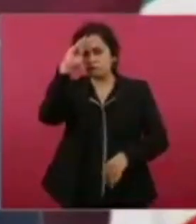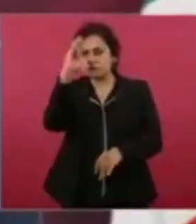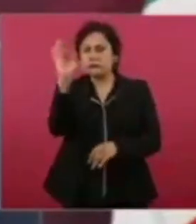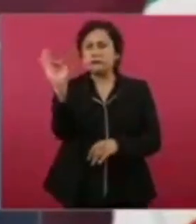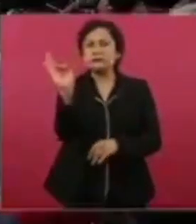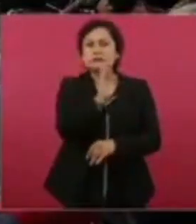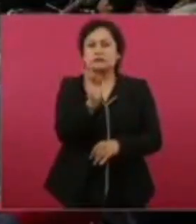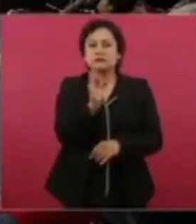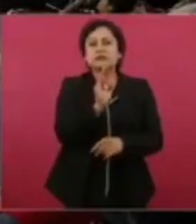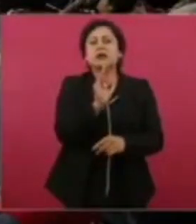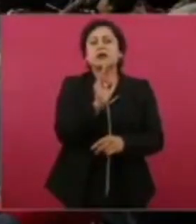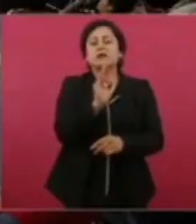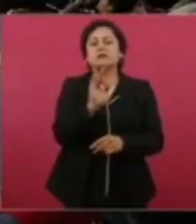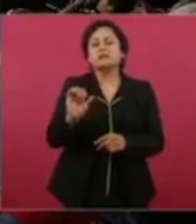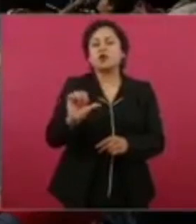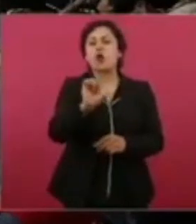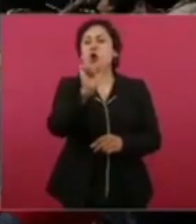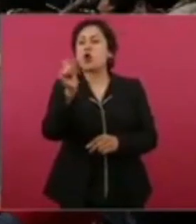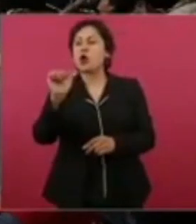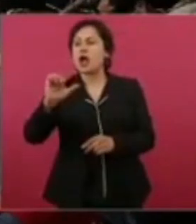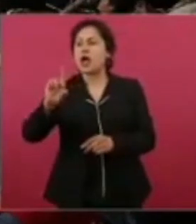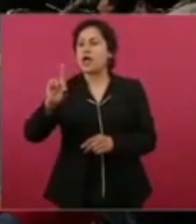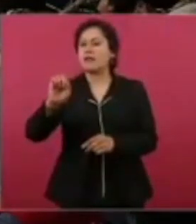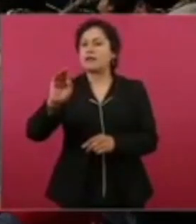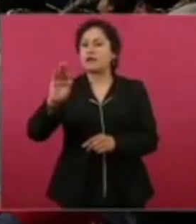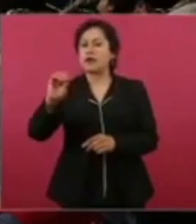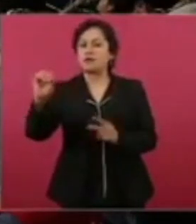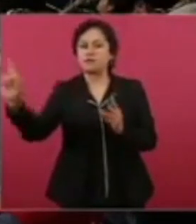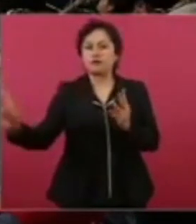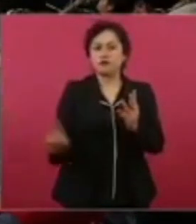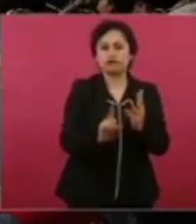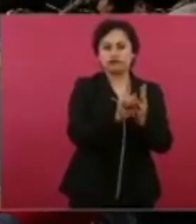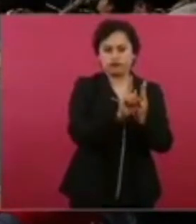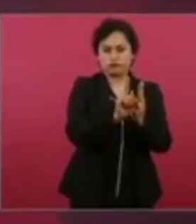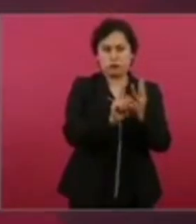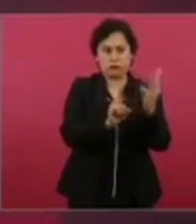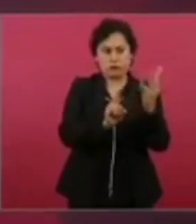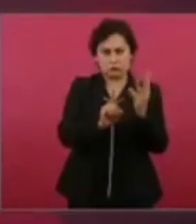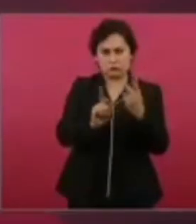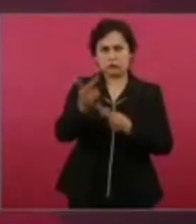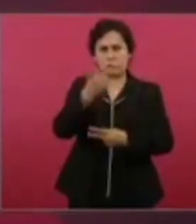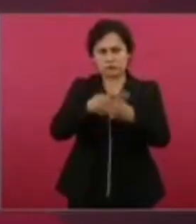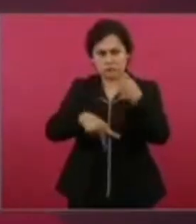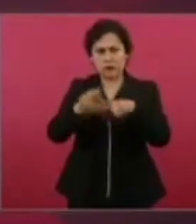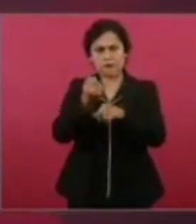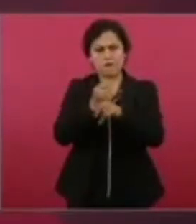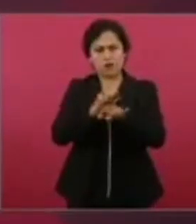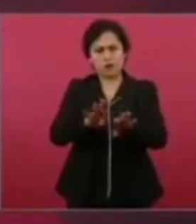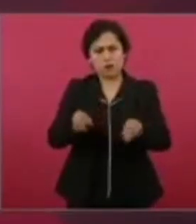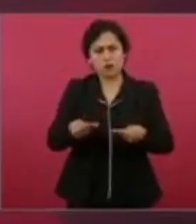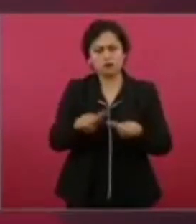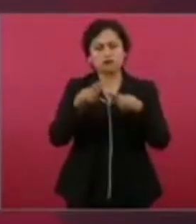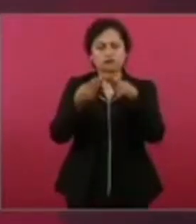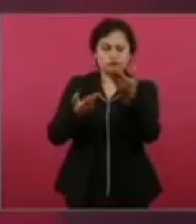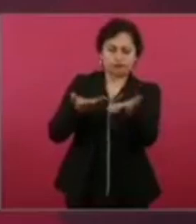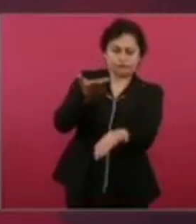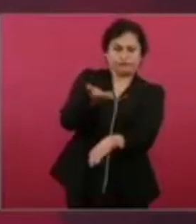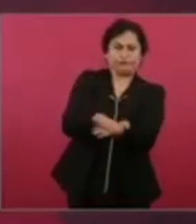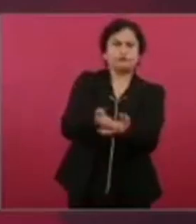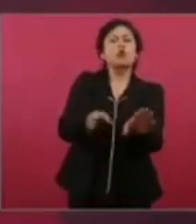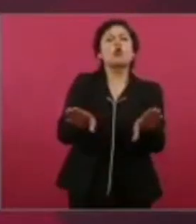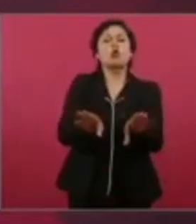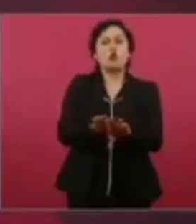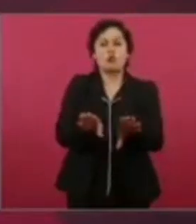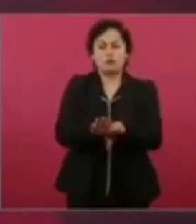participe Adelfo Regina, que participen los tres y que nos traigan una propuesta. Pero